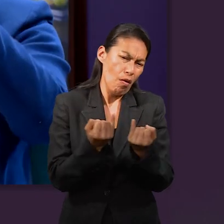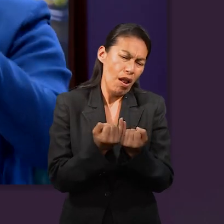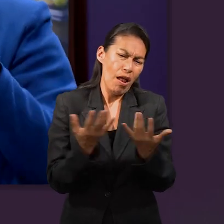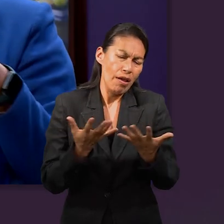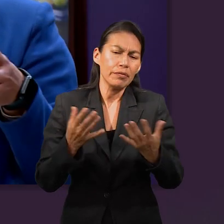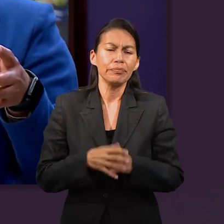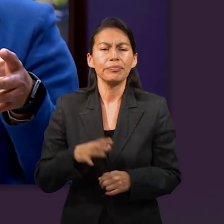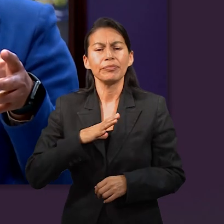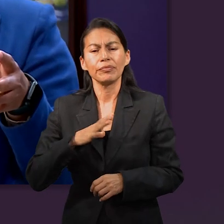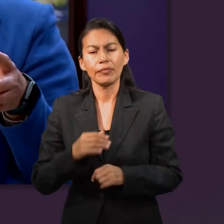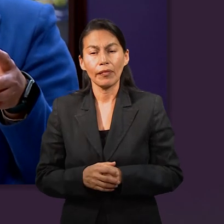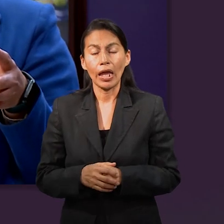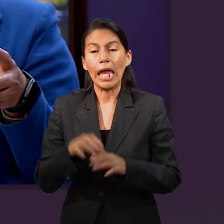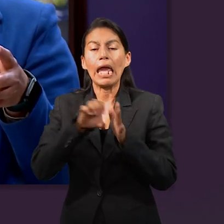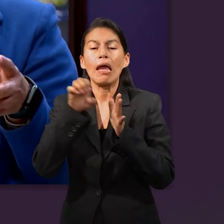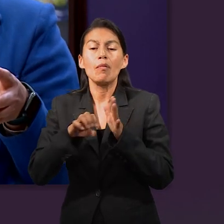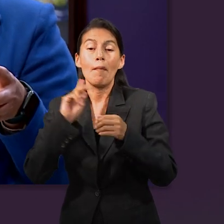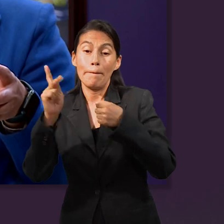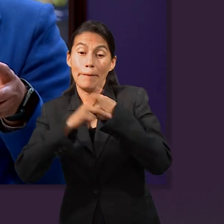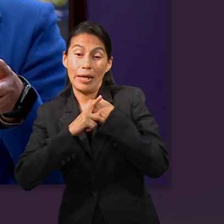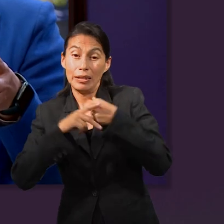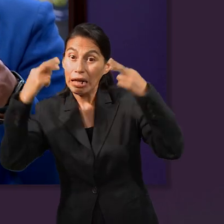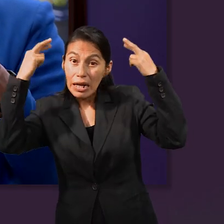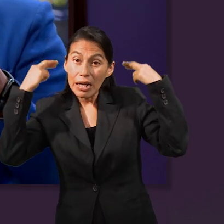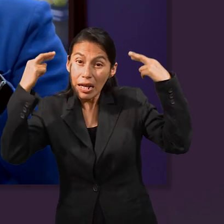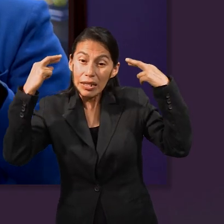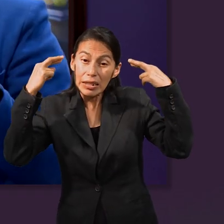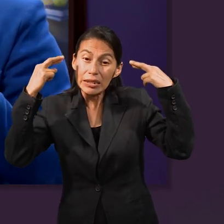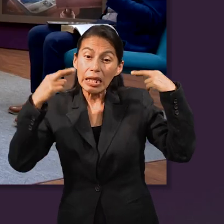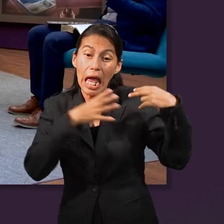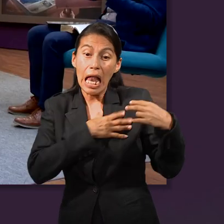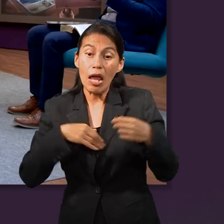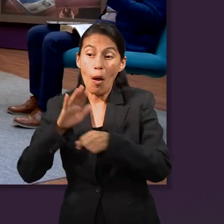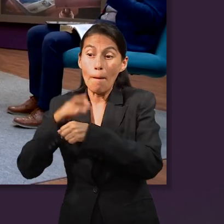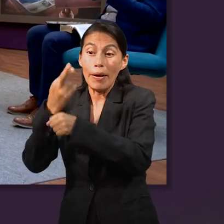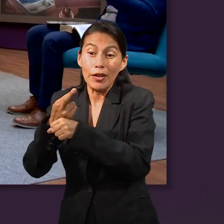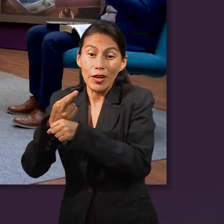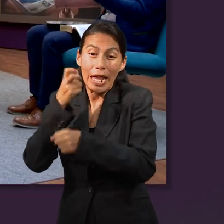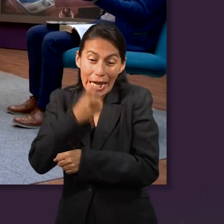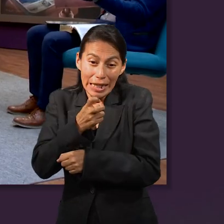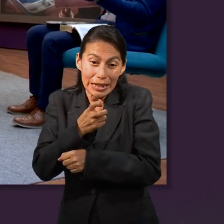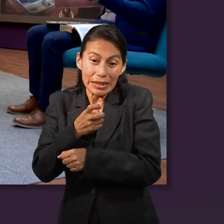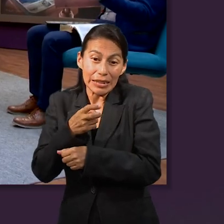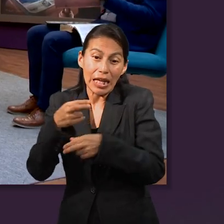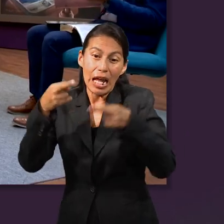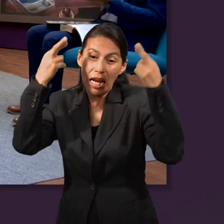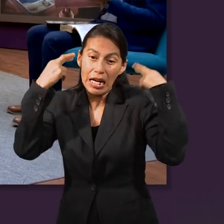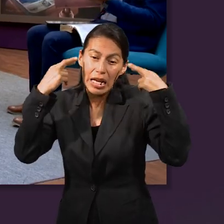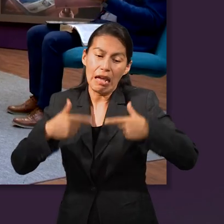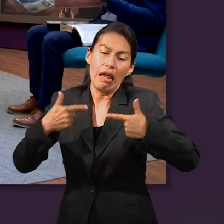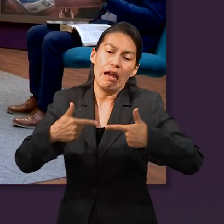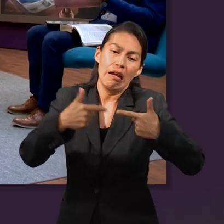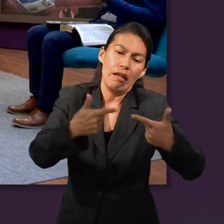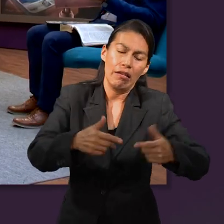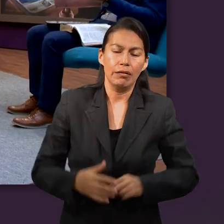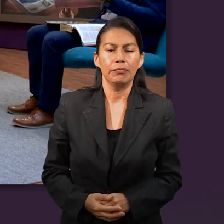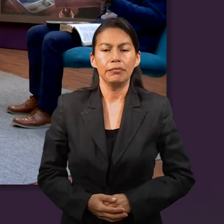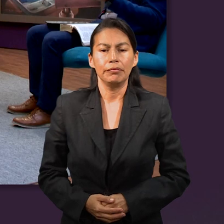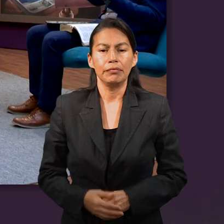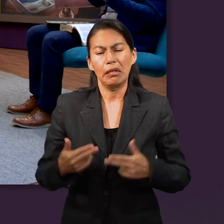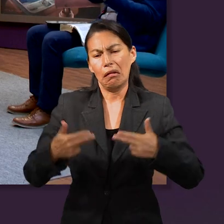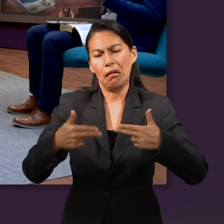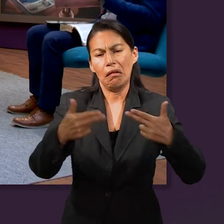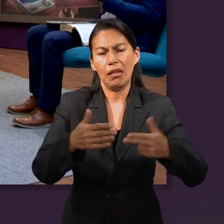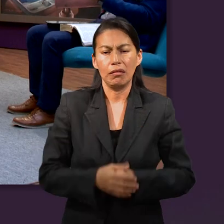países que todavía se maneja con reinos. El primogénito es el rey, con el trono y